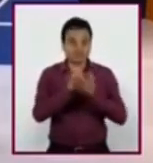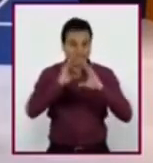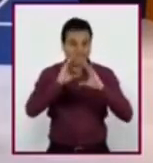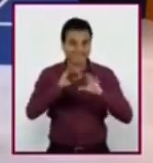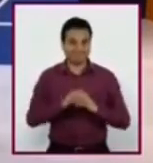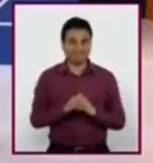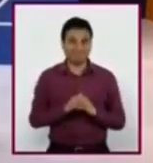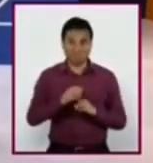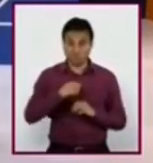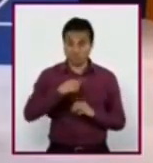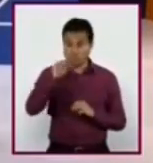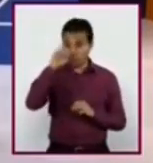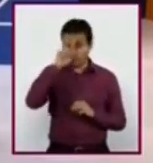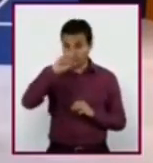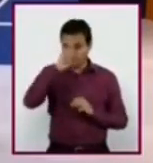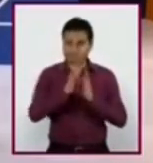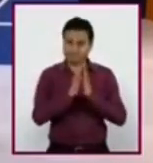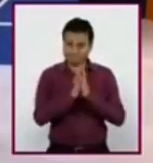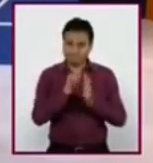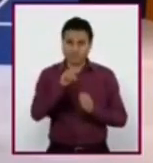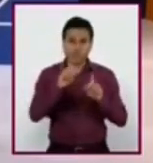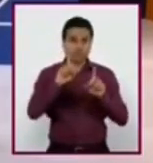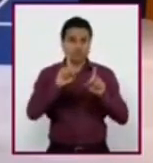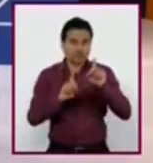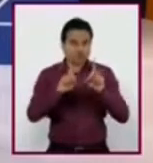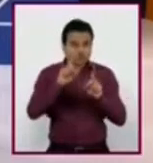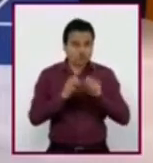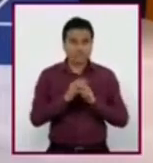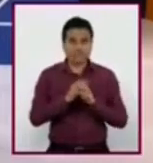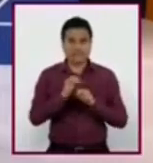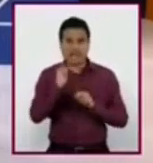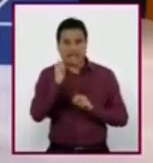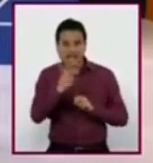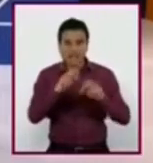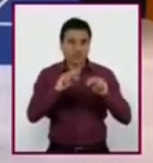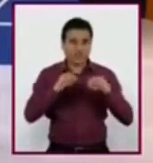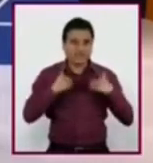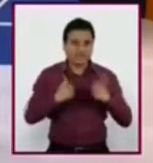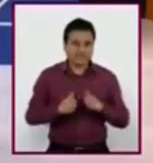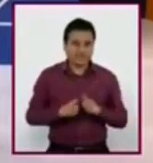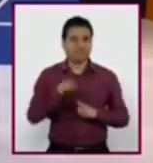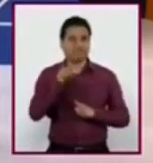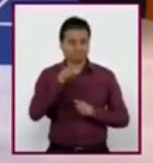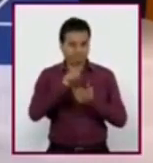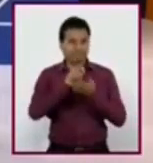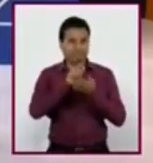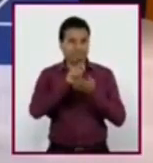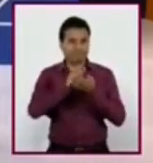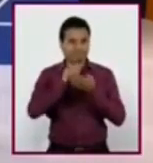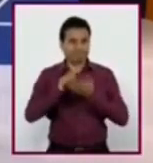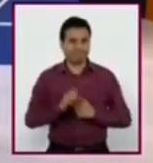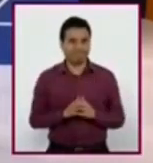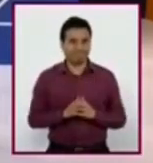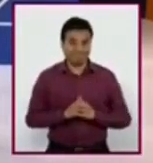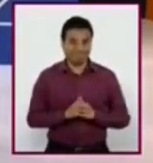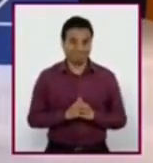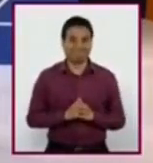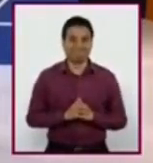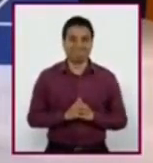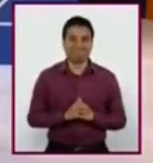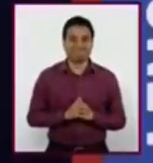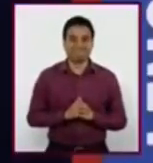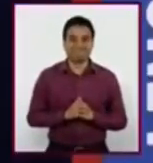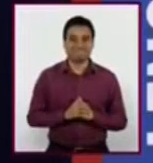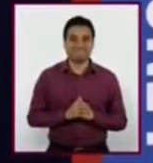así que les recomiendo llevar un registro de las dudas, inquietudes o dificultades que surjan durante la exposición de los planteamientos.